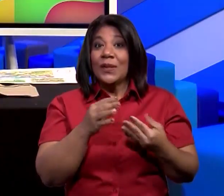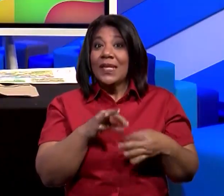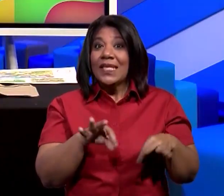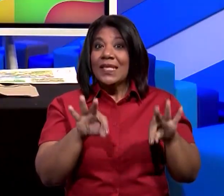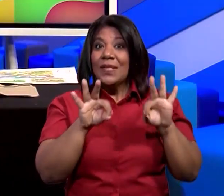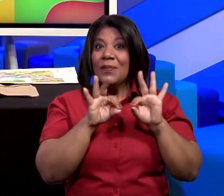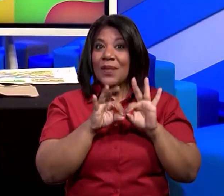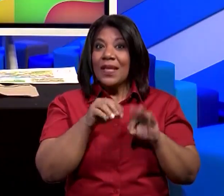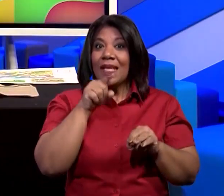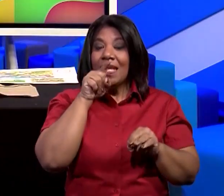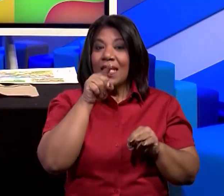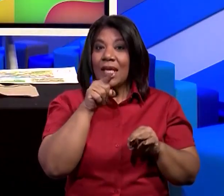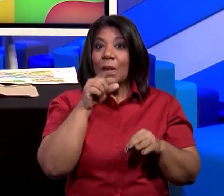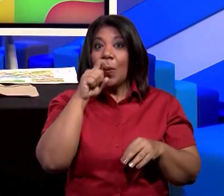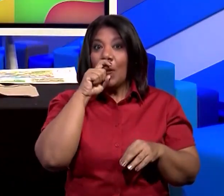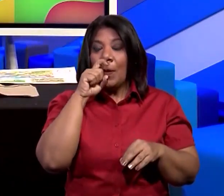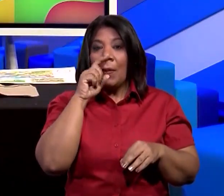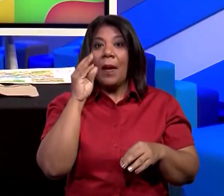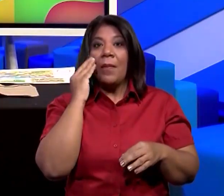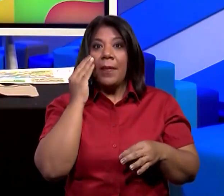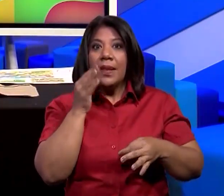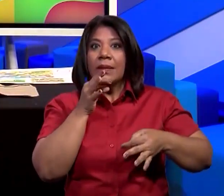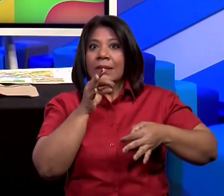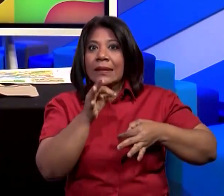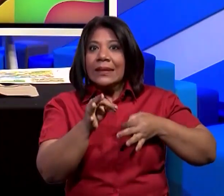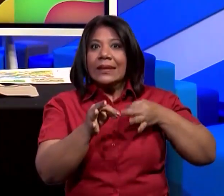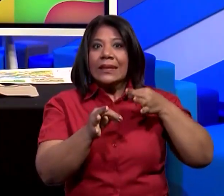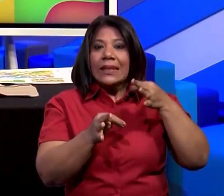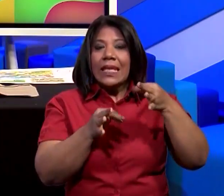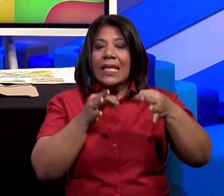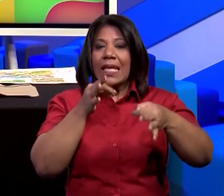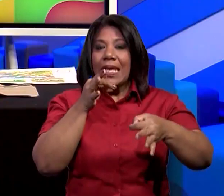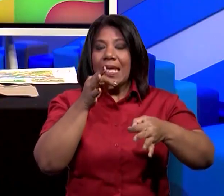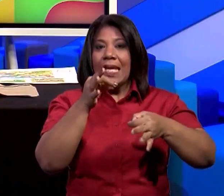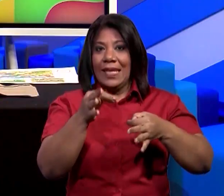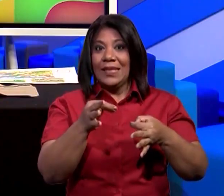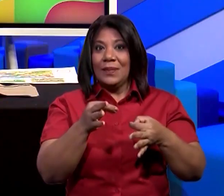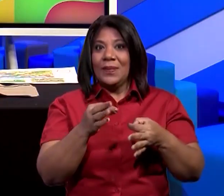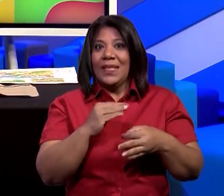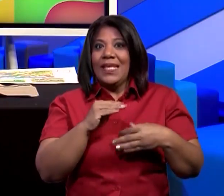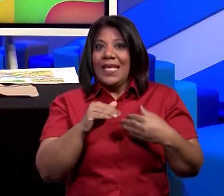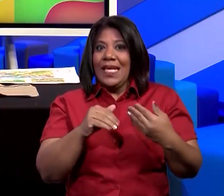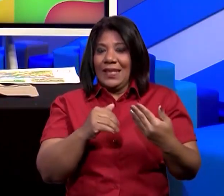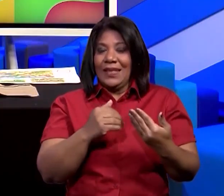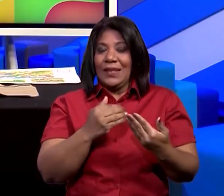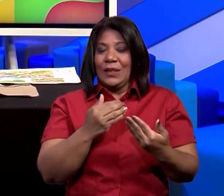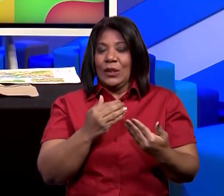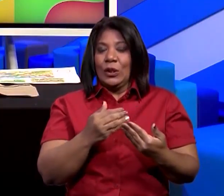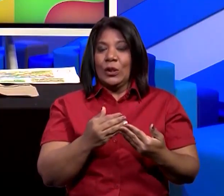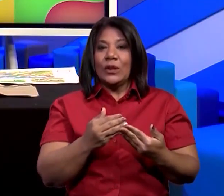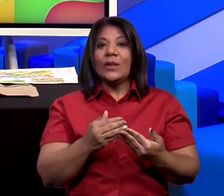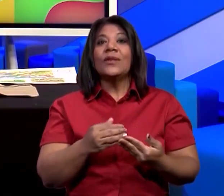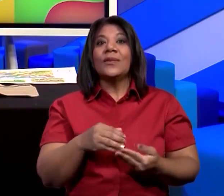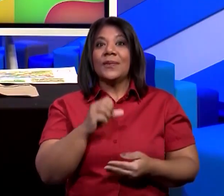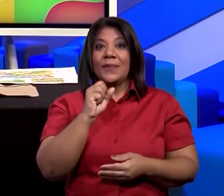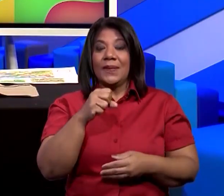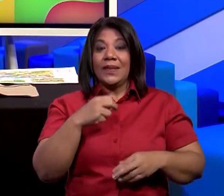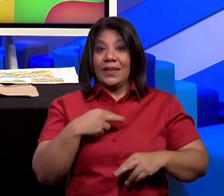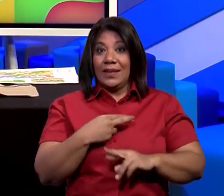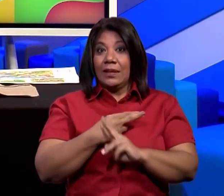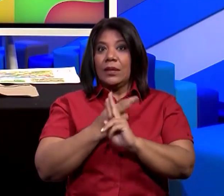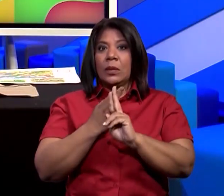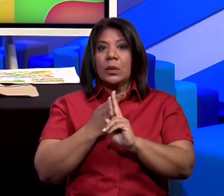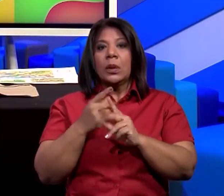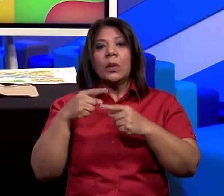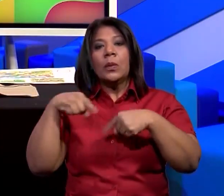todos esos, la tienda, el centro de salud, la escuela, es para uso de cada uno de ellos,